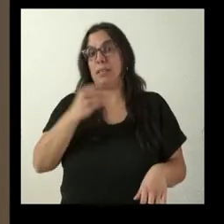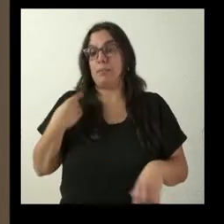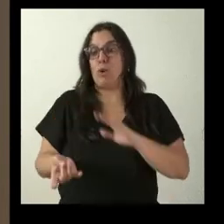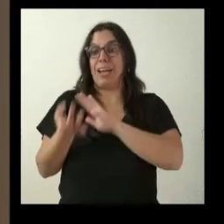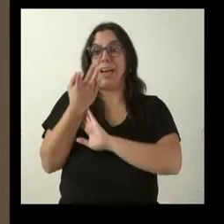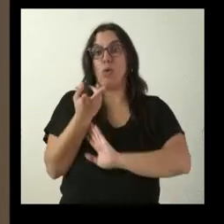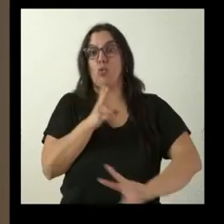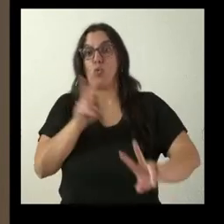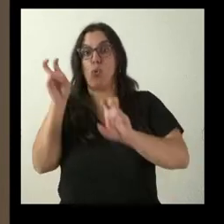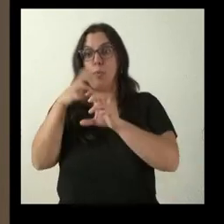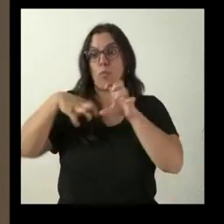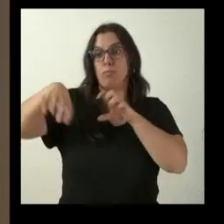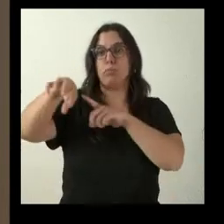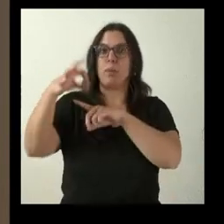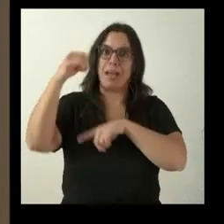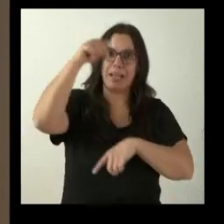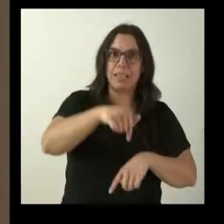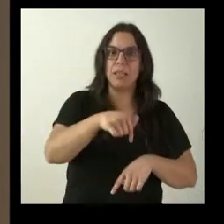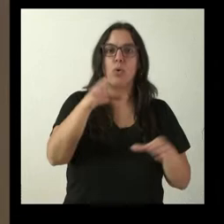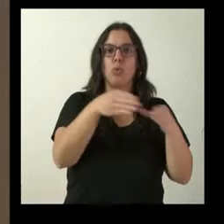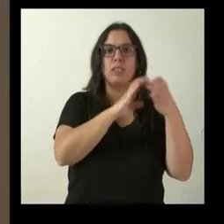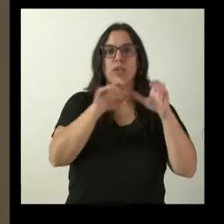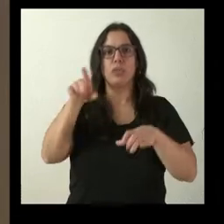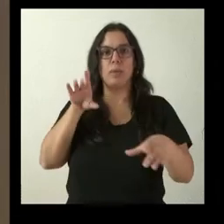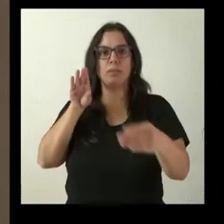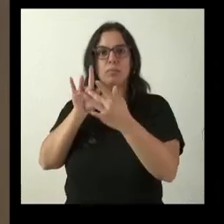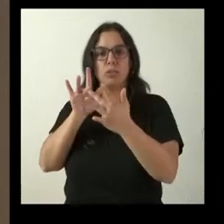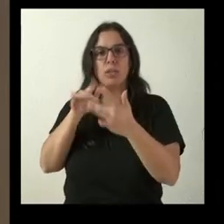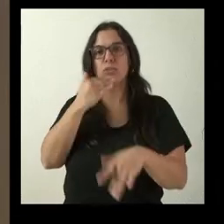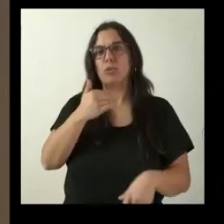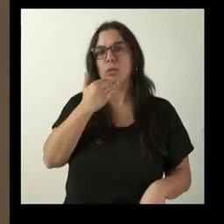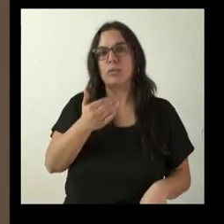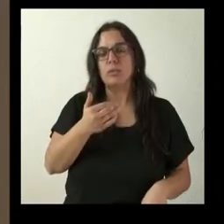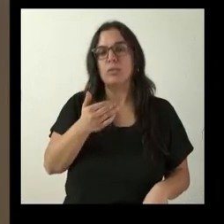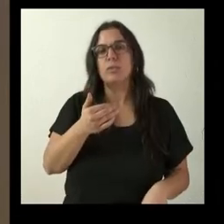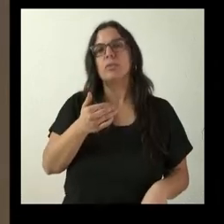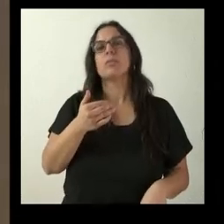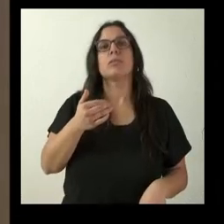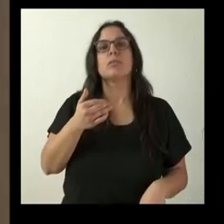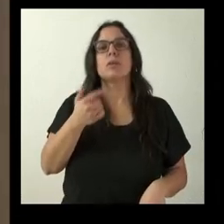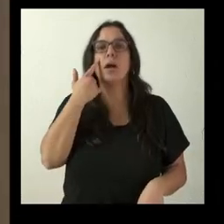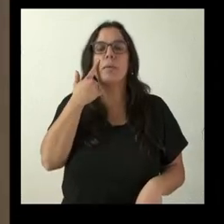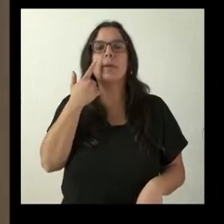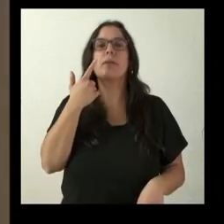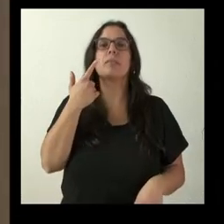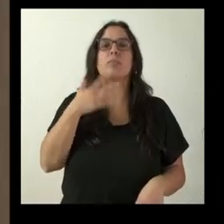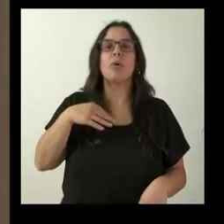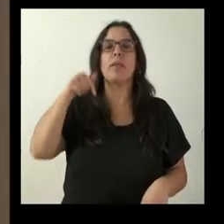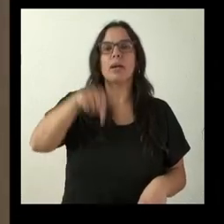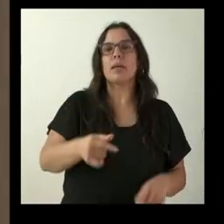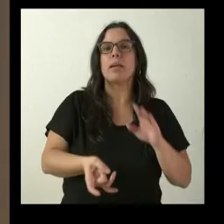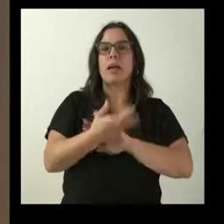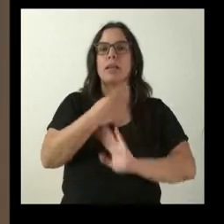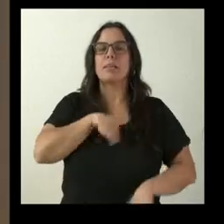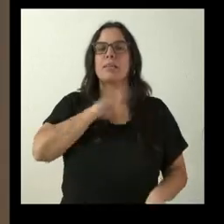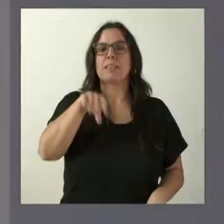No sé si la Junta se adhiere a esta petición o si se va a poner en contacto con la empresa para que finalmente pueda ubicarse en España una de estas filiales.